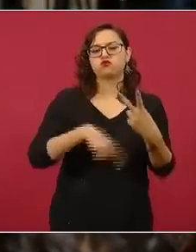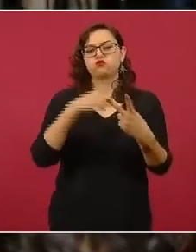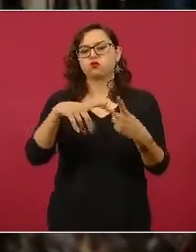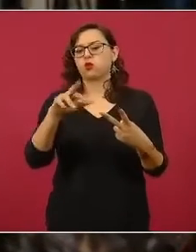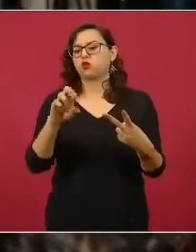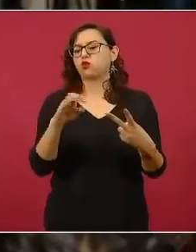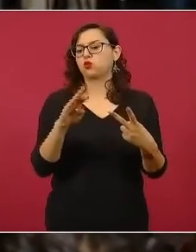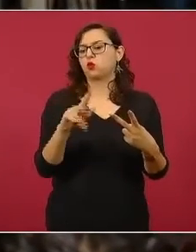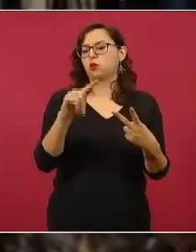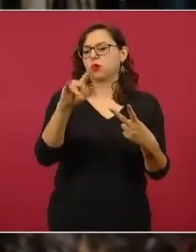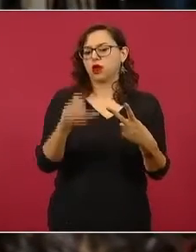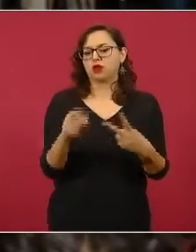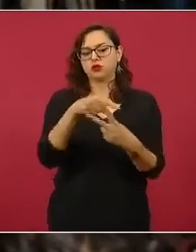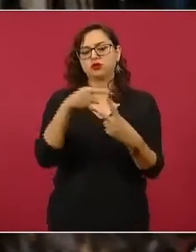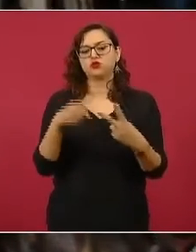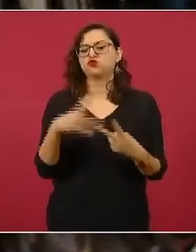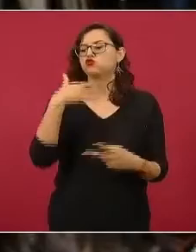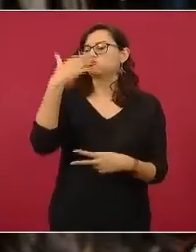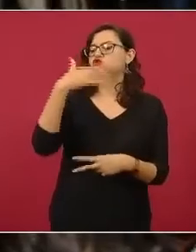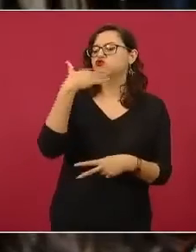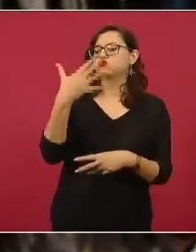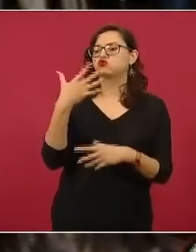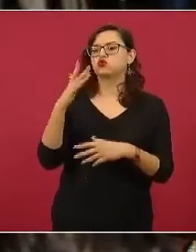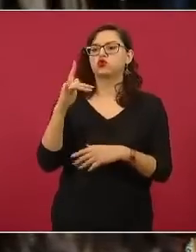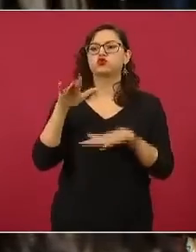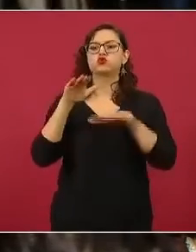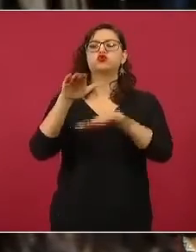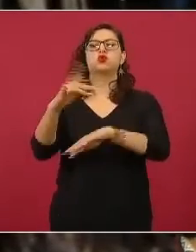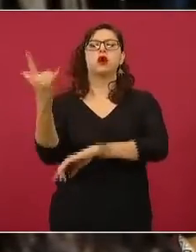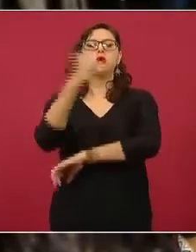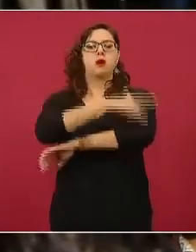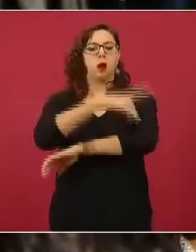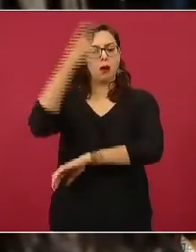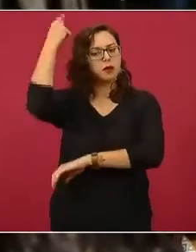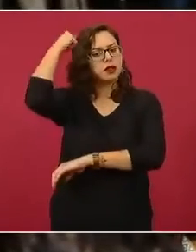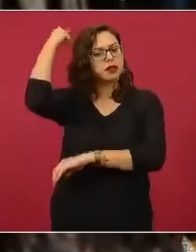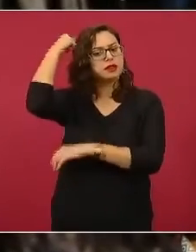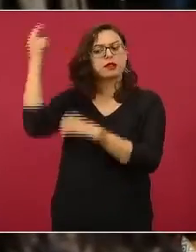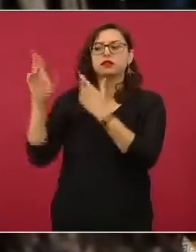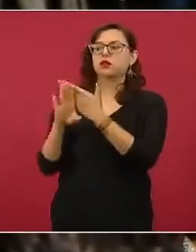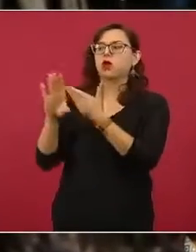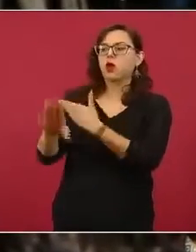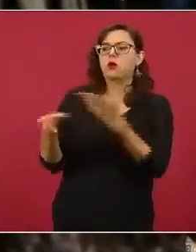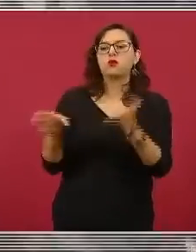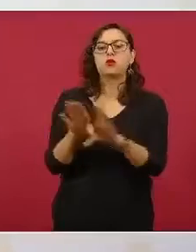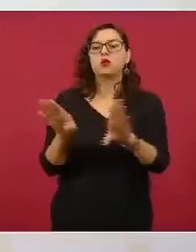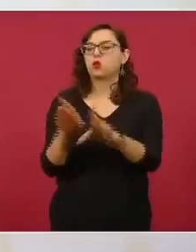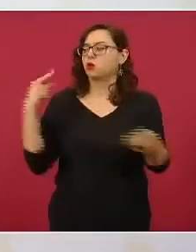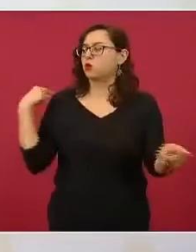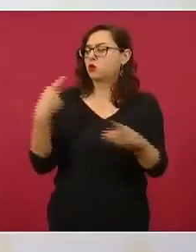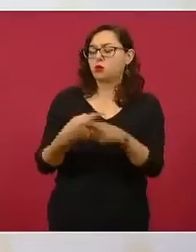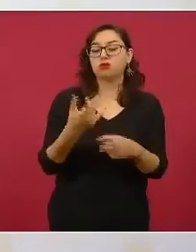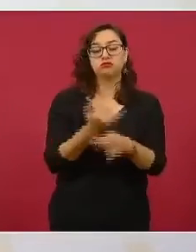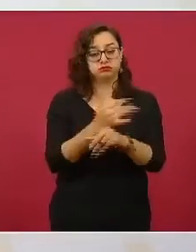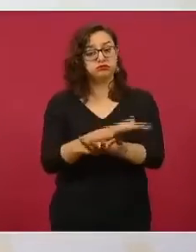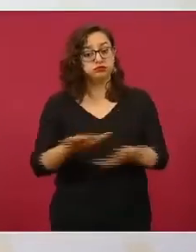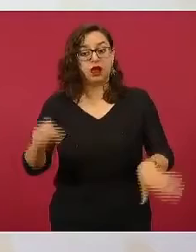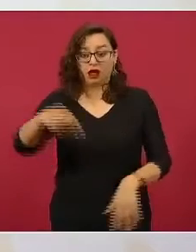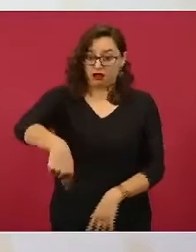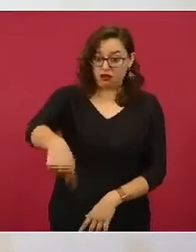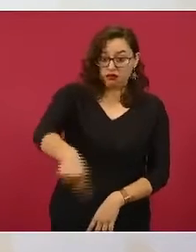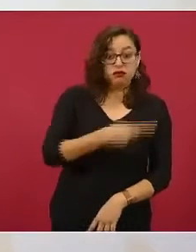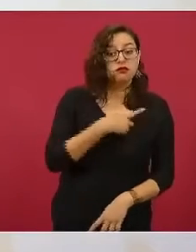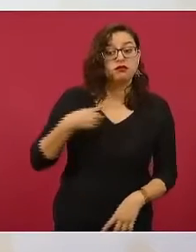corrupción en el aeropuerto de Texcoco o que le informen al pueblo sobre todo el combate a la corrupción que han hecho en estos tres años? Sí, que